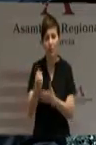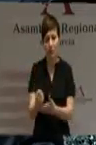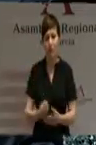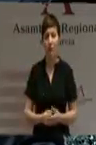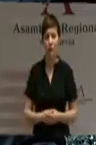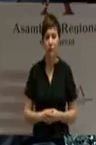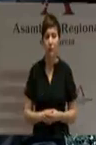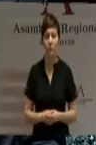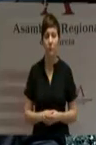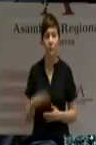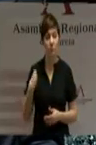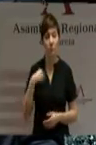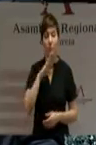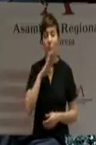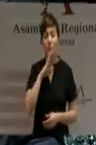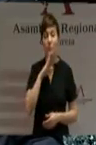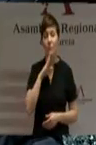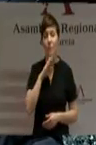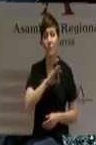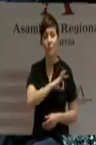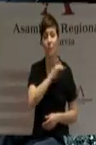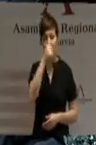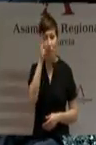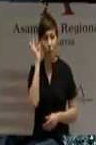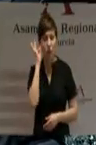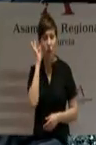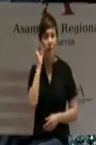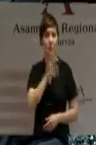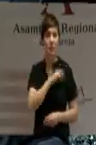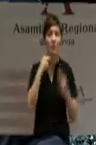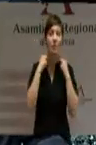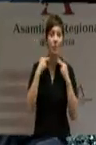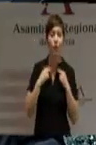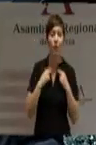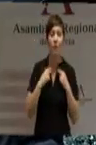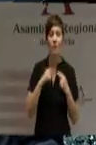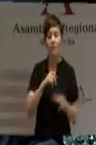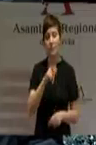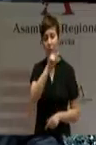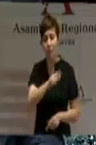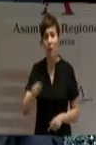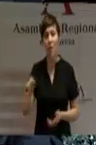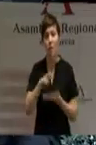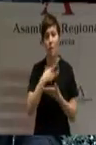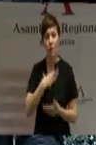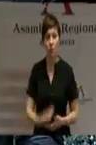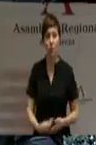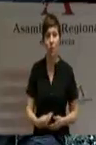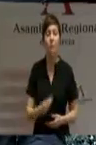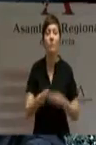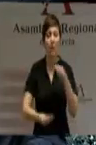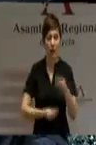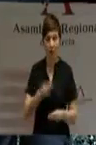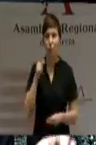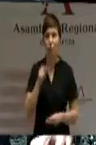señorías, y eso, señores diputados, y eso, ciudadanos de la región de Murcia, es lo que vamos a hacer.